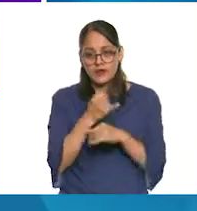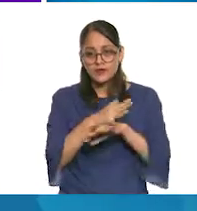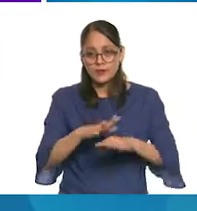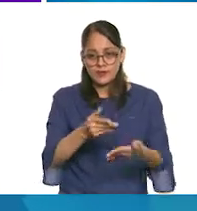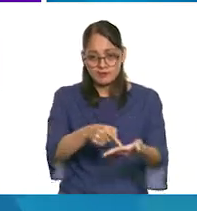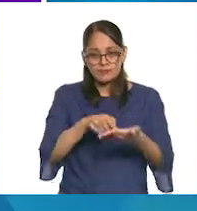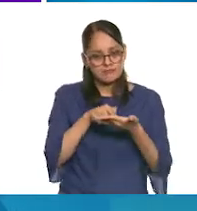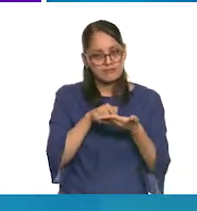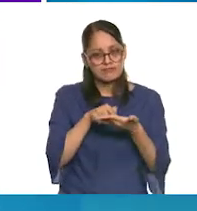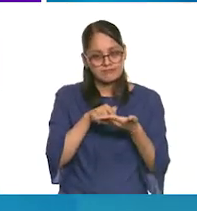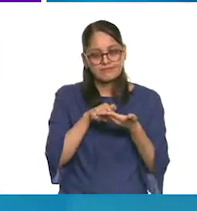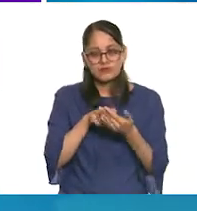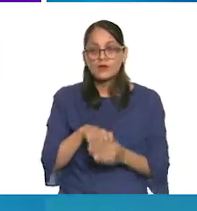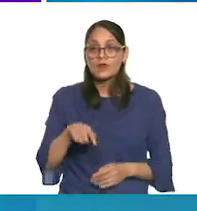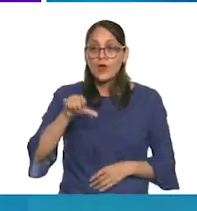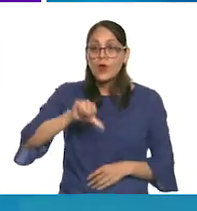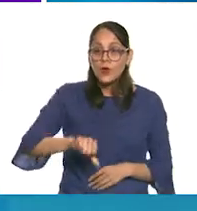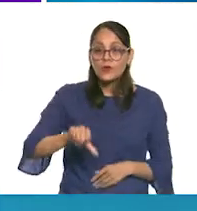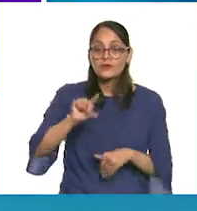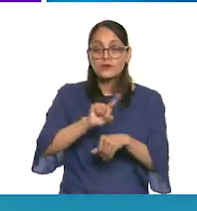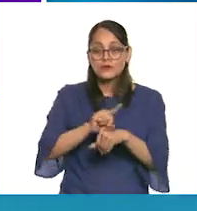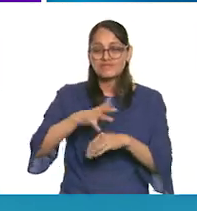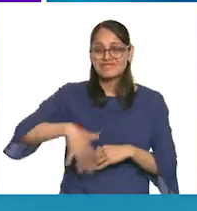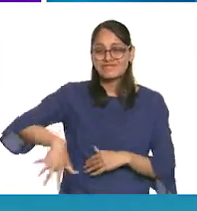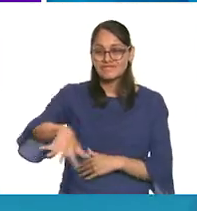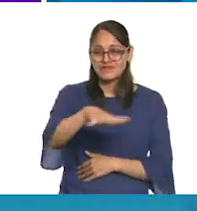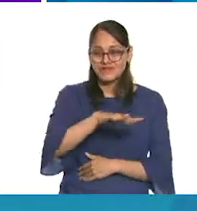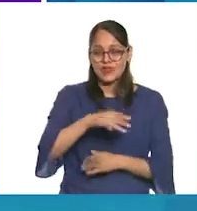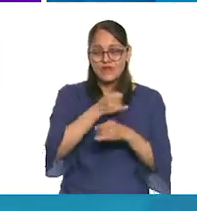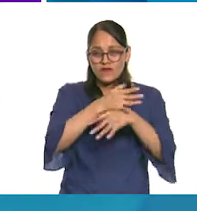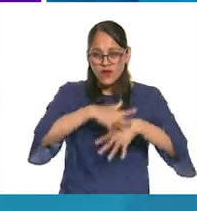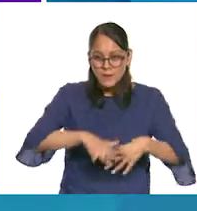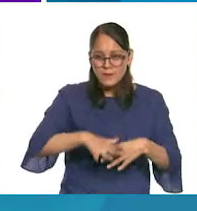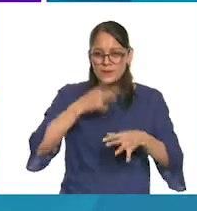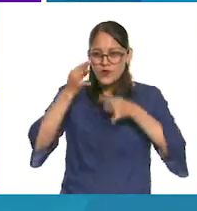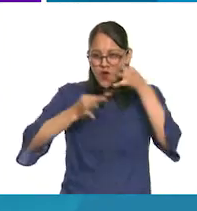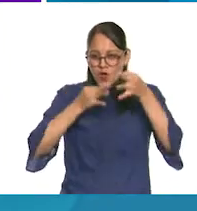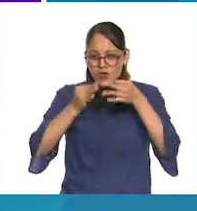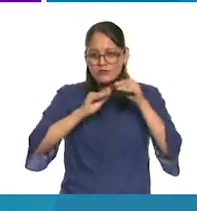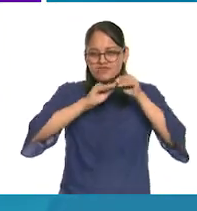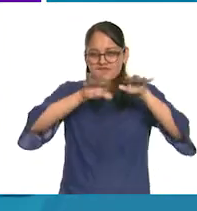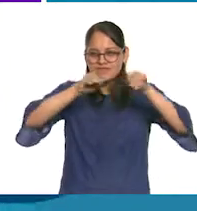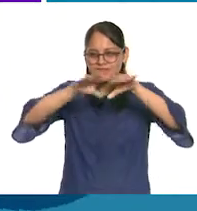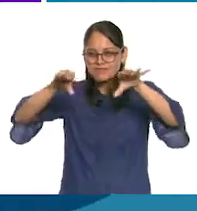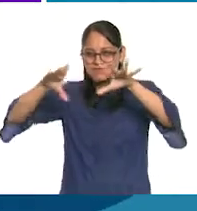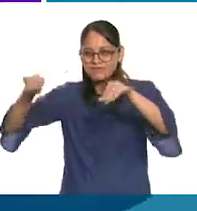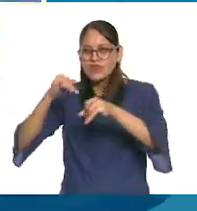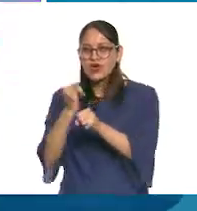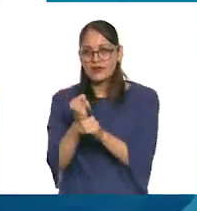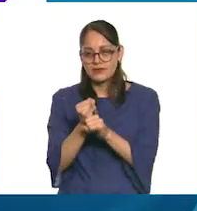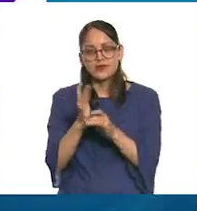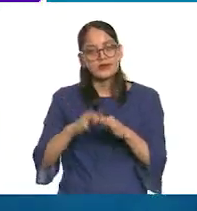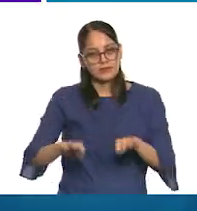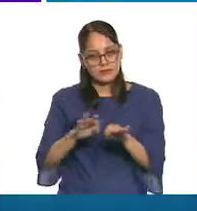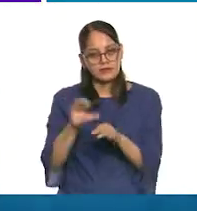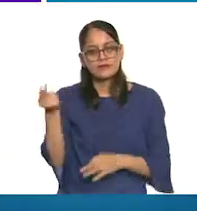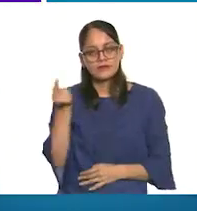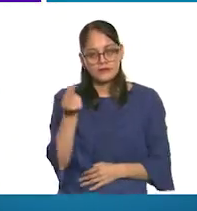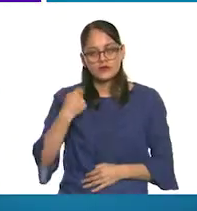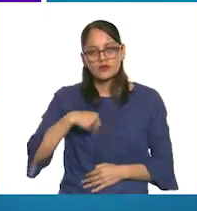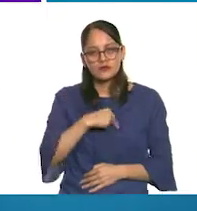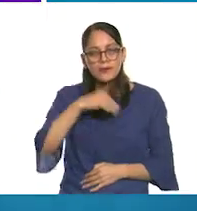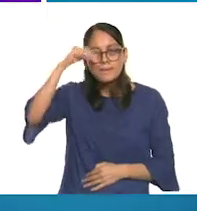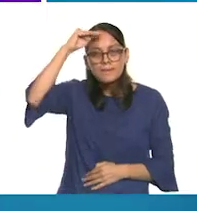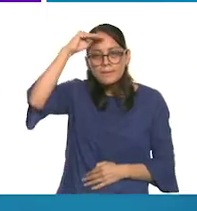como tú. En estos tiempos donde la información y las noticias corren velozmente por la red, es necesario que hablemos del uso